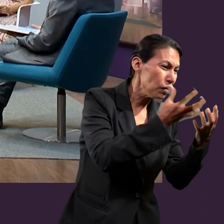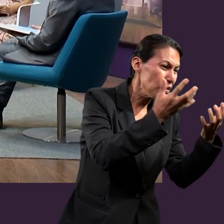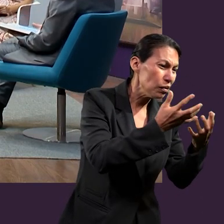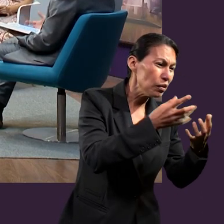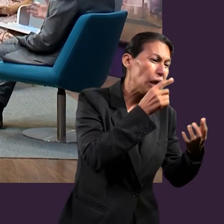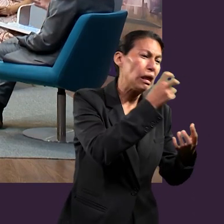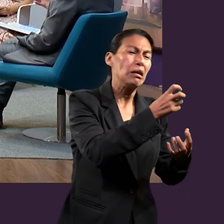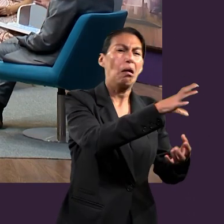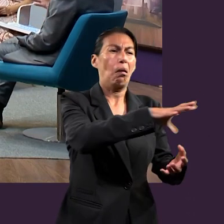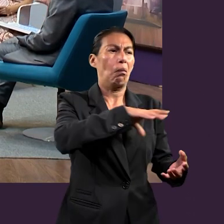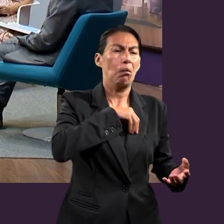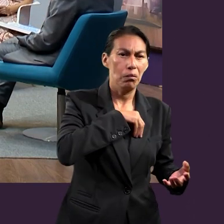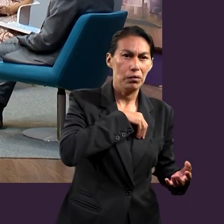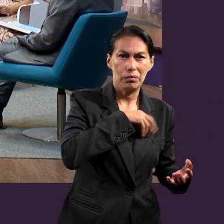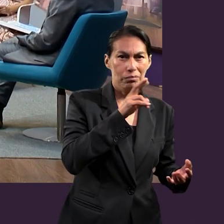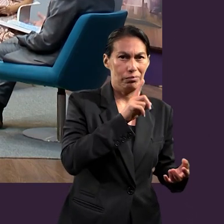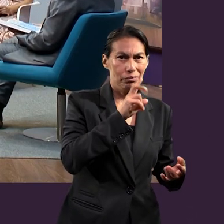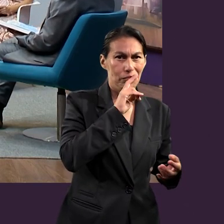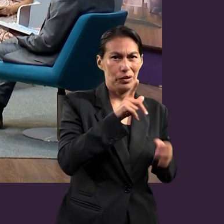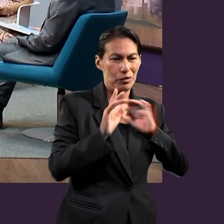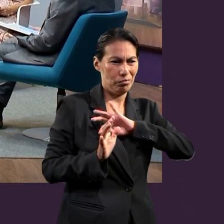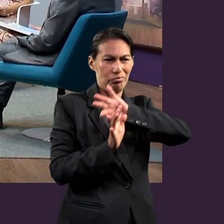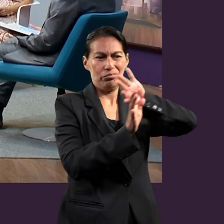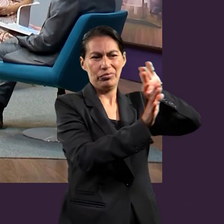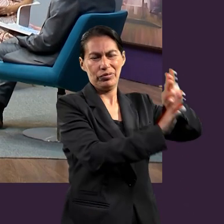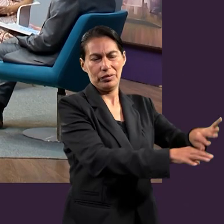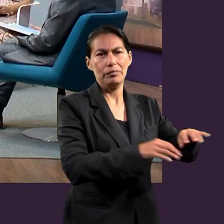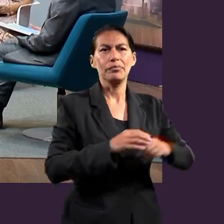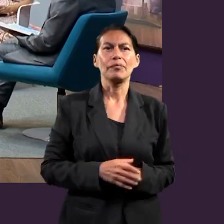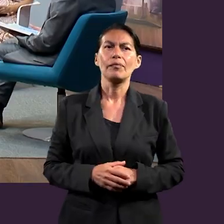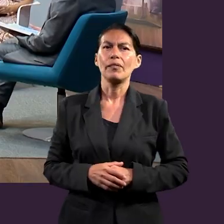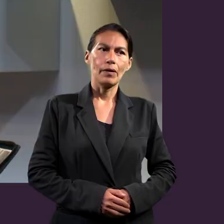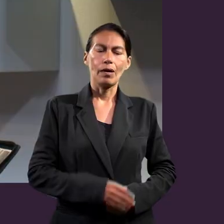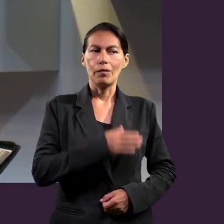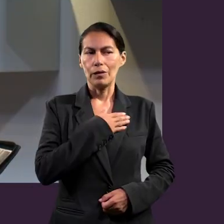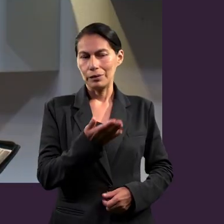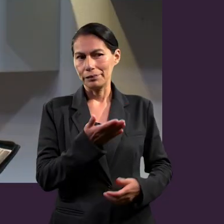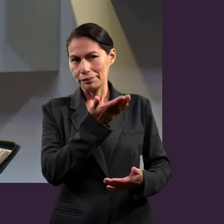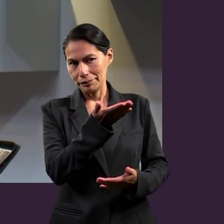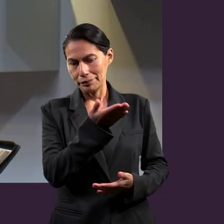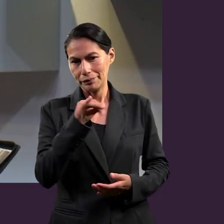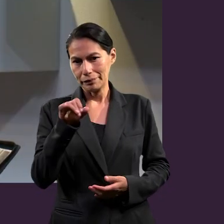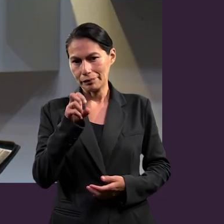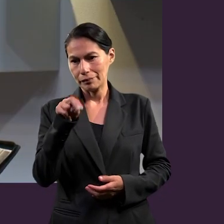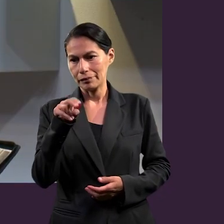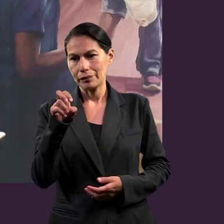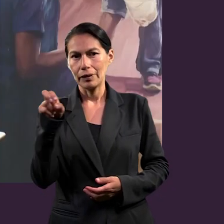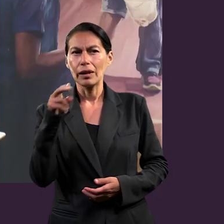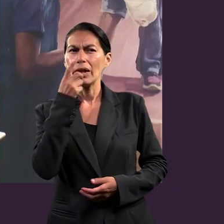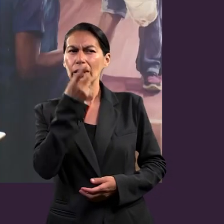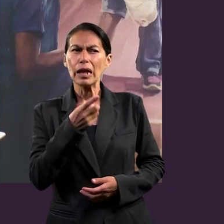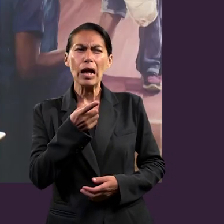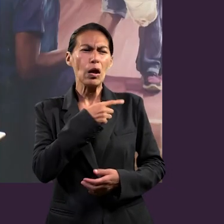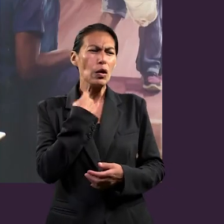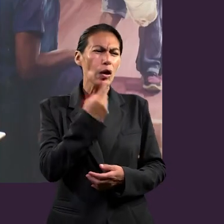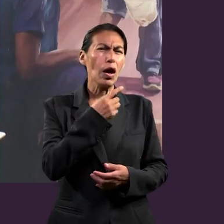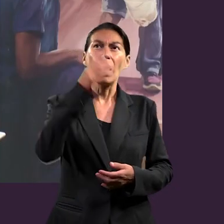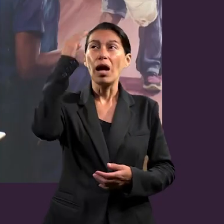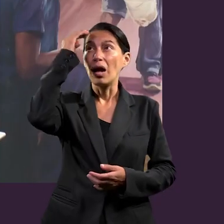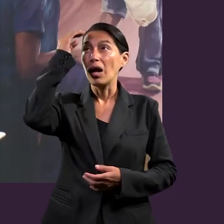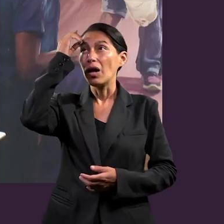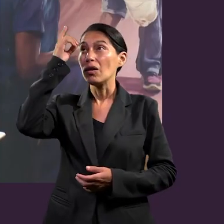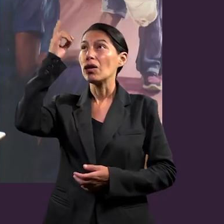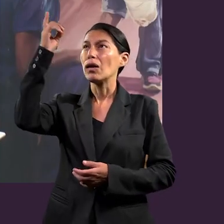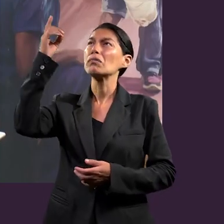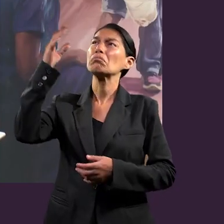si nos hacemos cómplices de todas estas prácticas. Muy bien. Edith. Bueno, como ya nos mencionó Jenner,